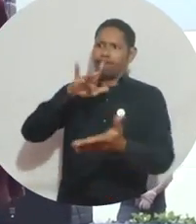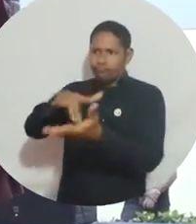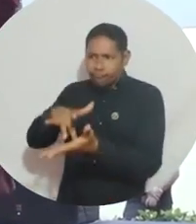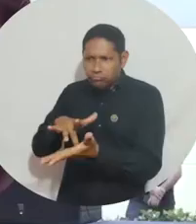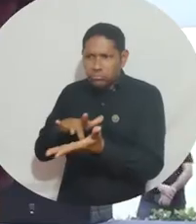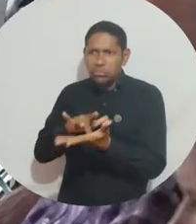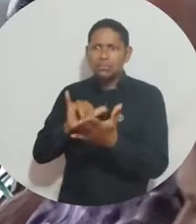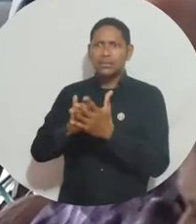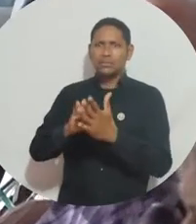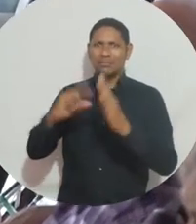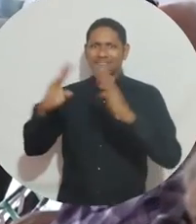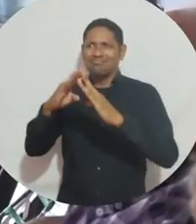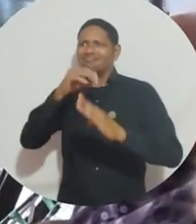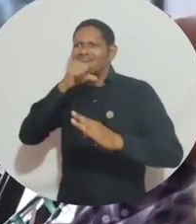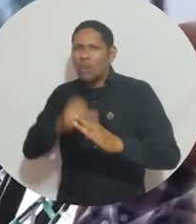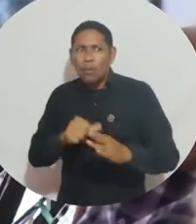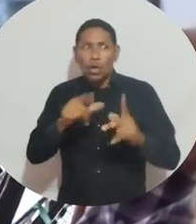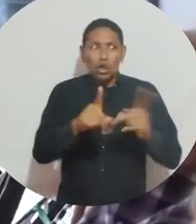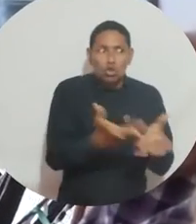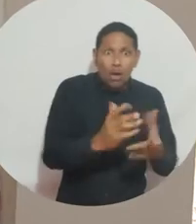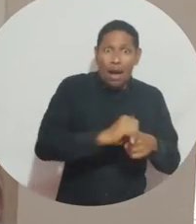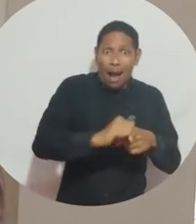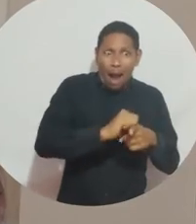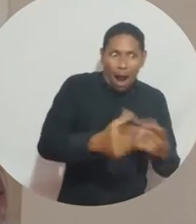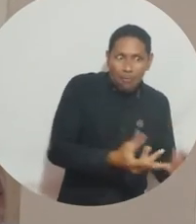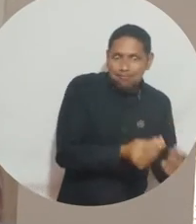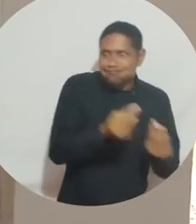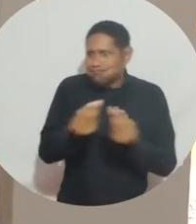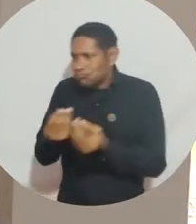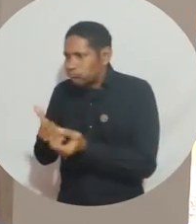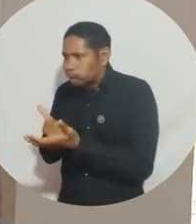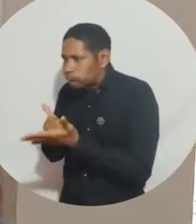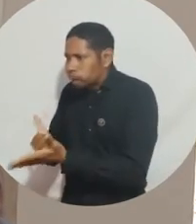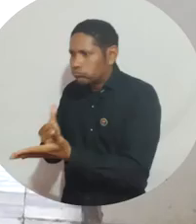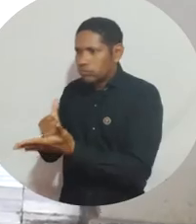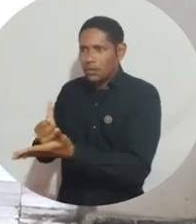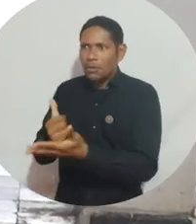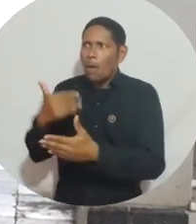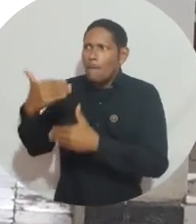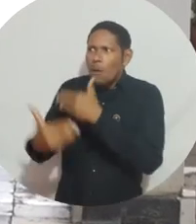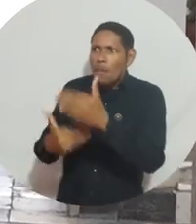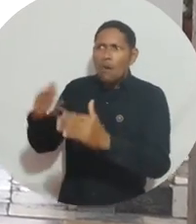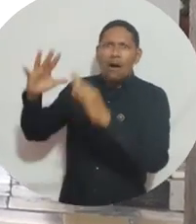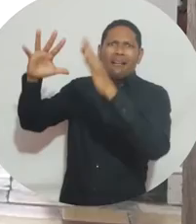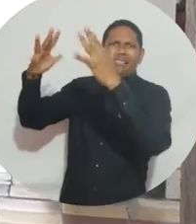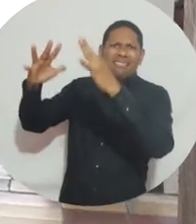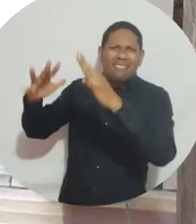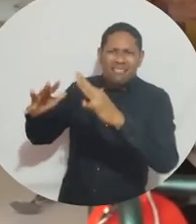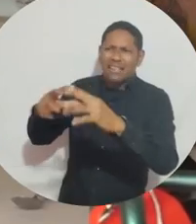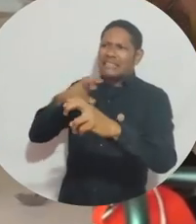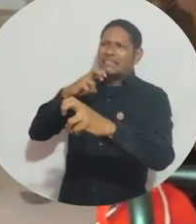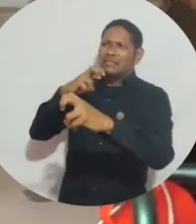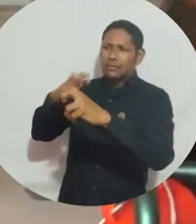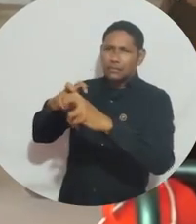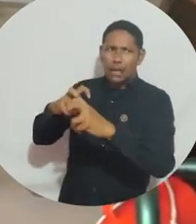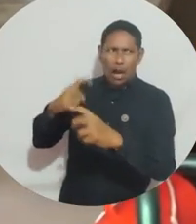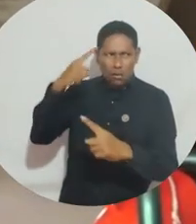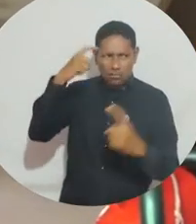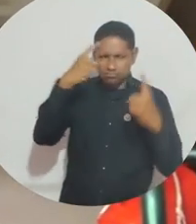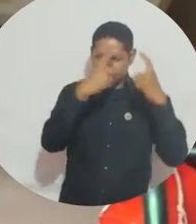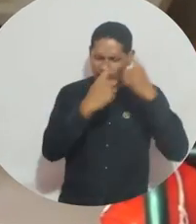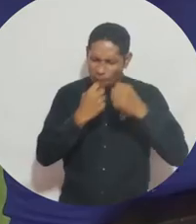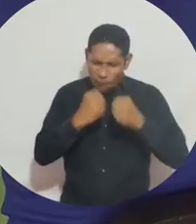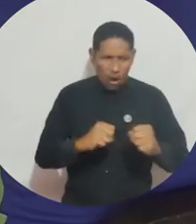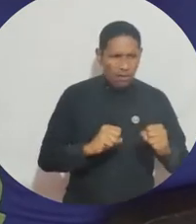campaña, hace presencia en este centro a través de sus estudiantes en prácticas. Pero ante el evidente deterioro de este lugar, se